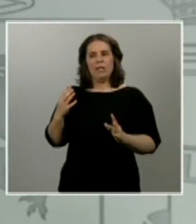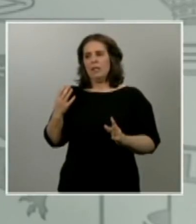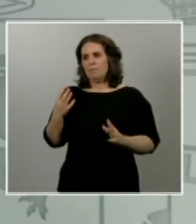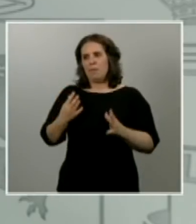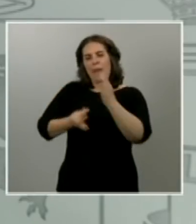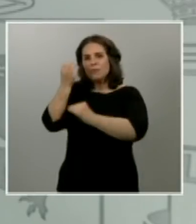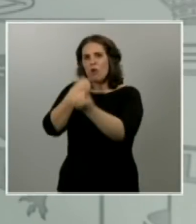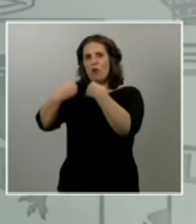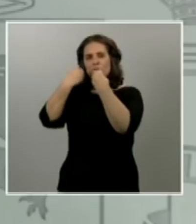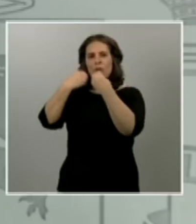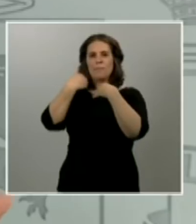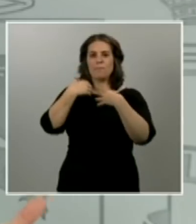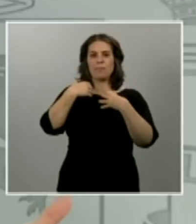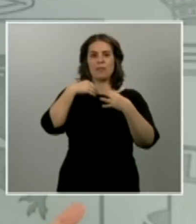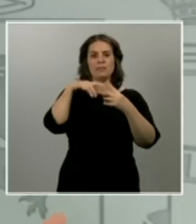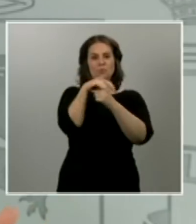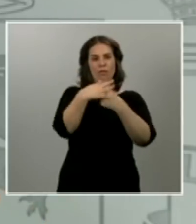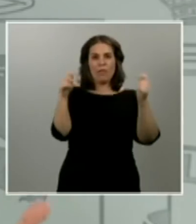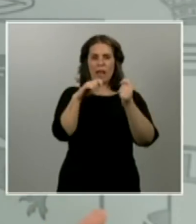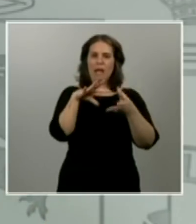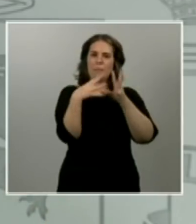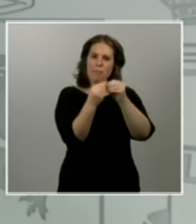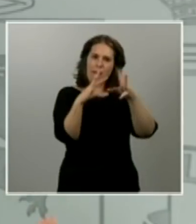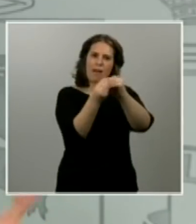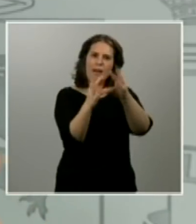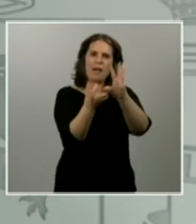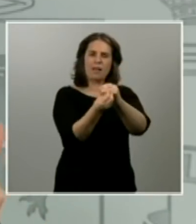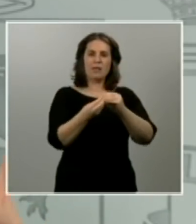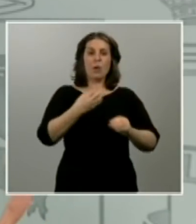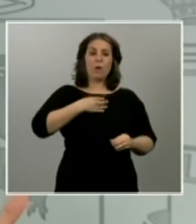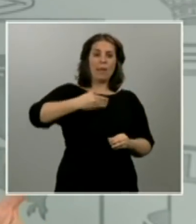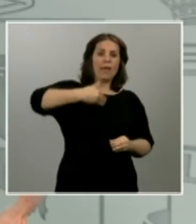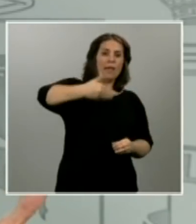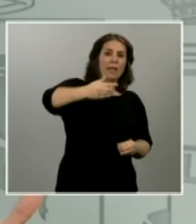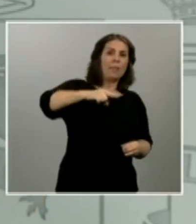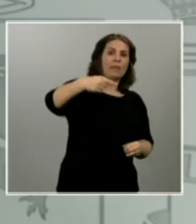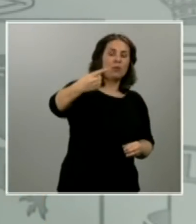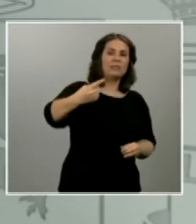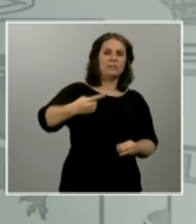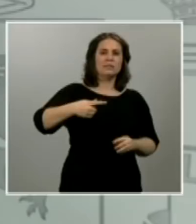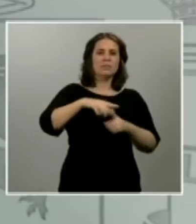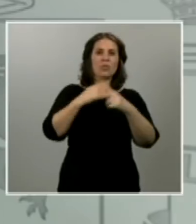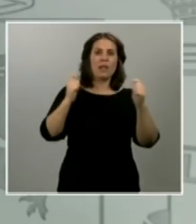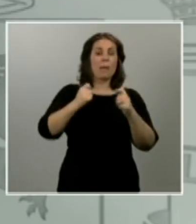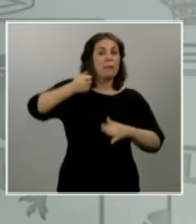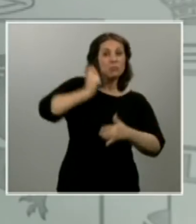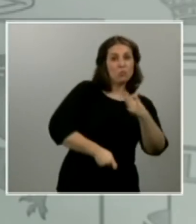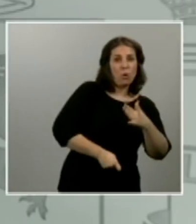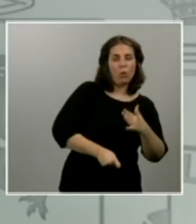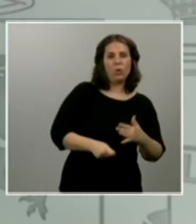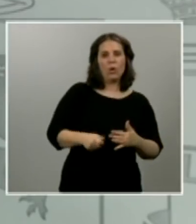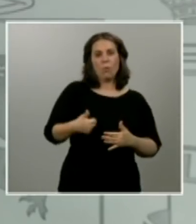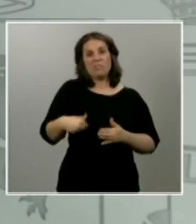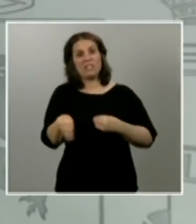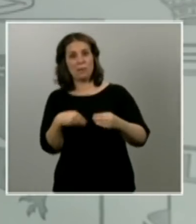modulando ese estado de alarma creando otros estados de alarmas más duros o menos duros más flexibles en función de